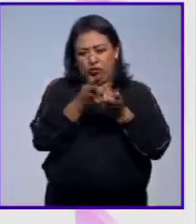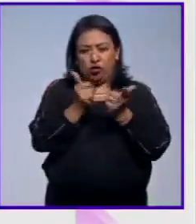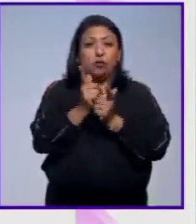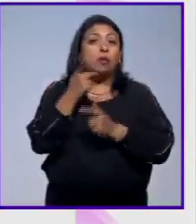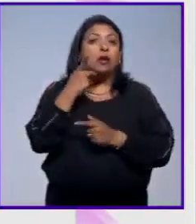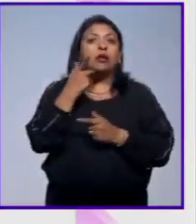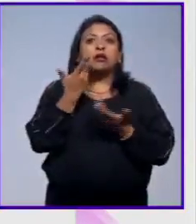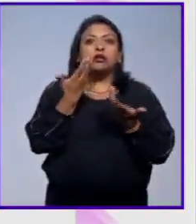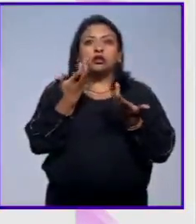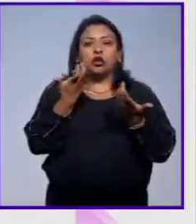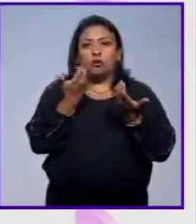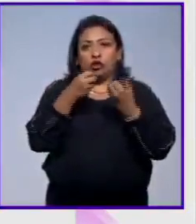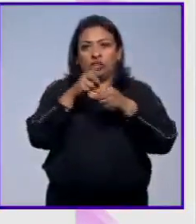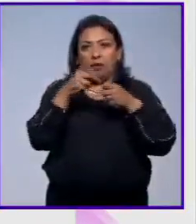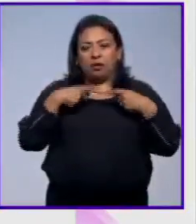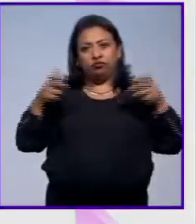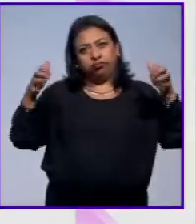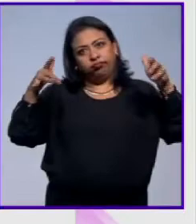se comenzó a congregar